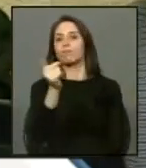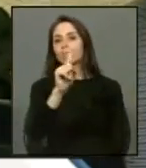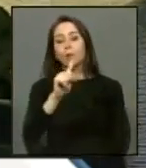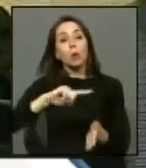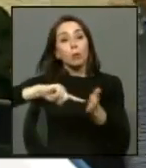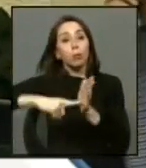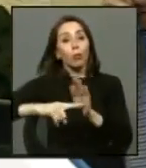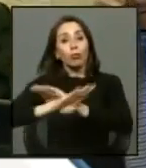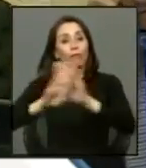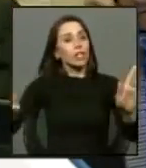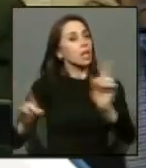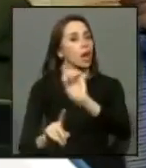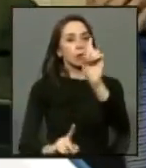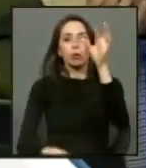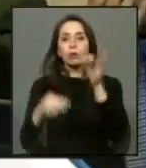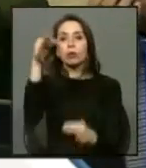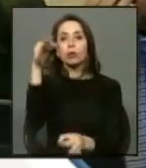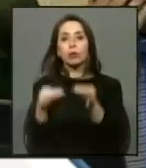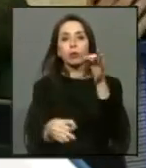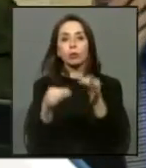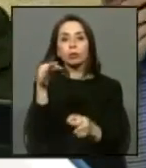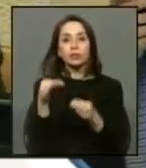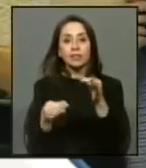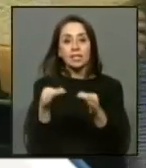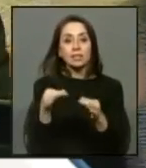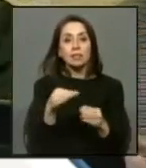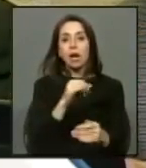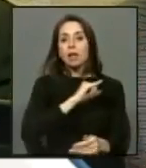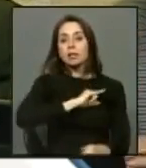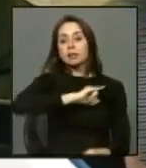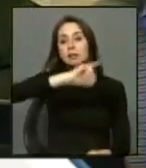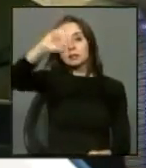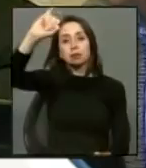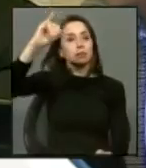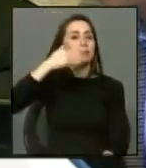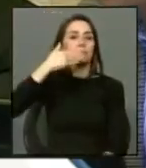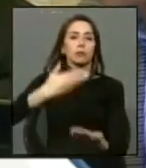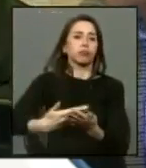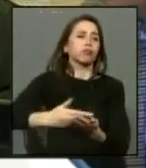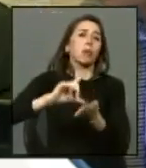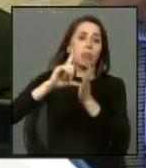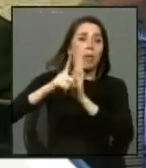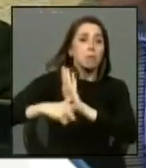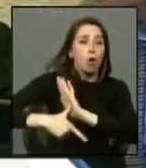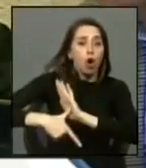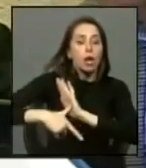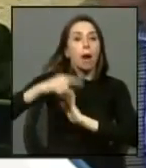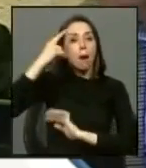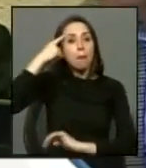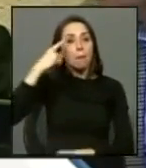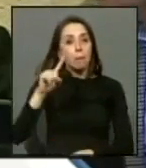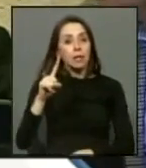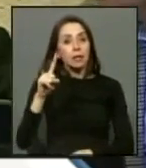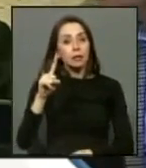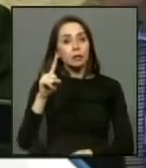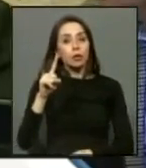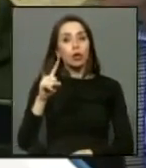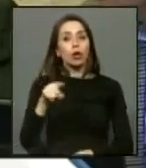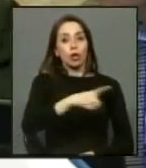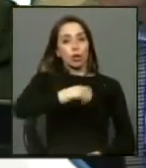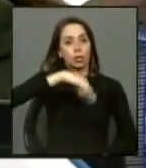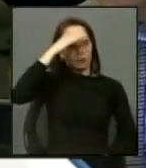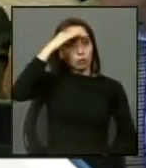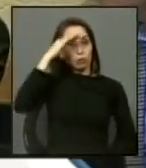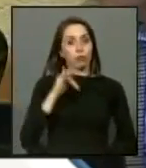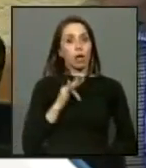final la justicia es eterna tardará pero quienes confiamos